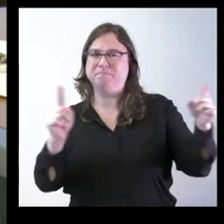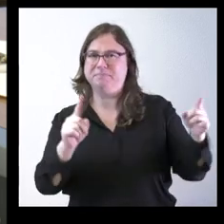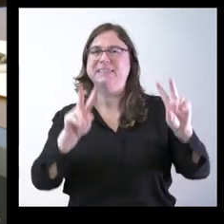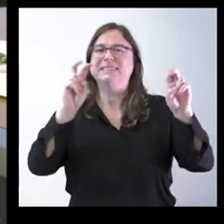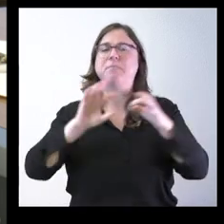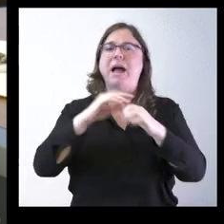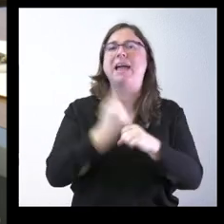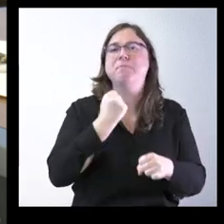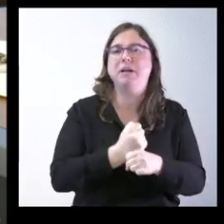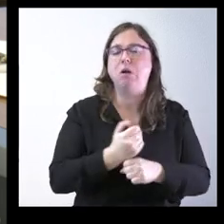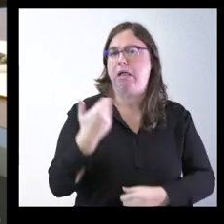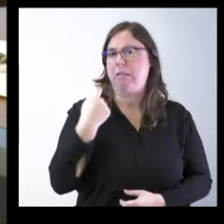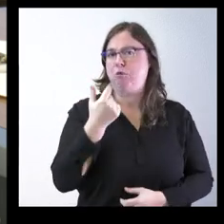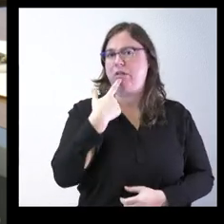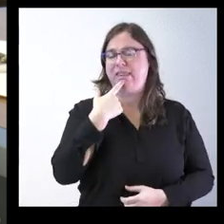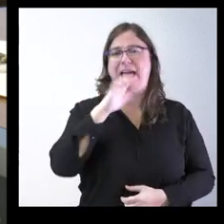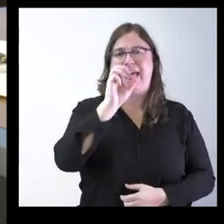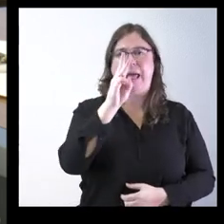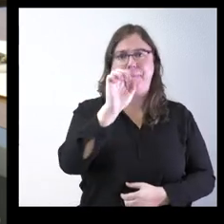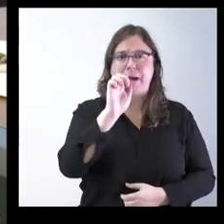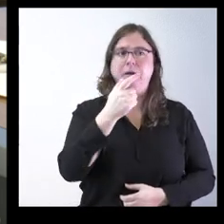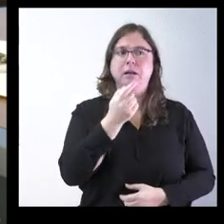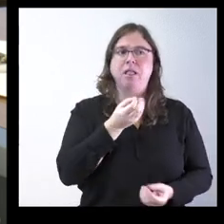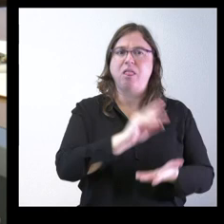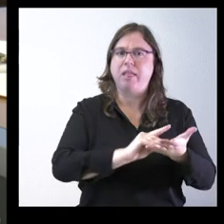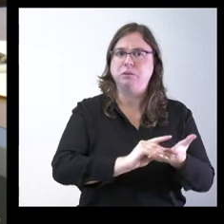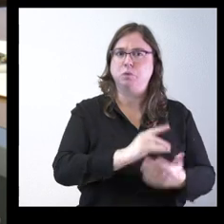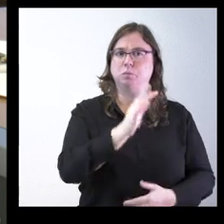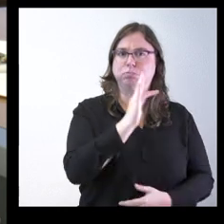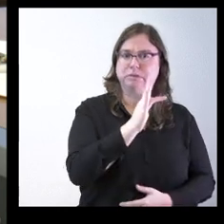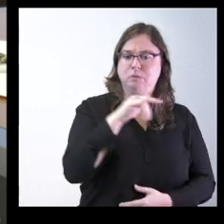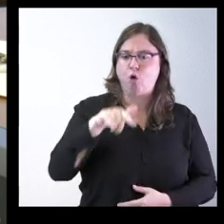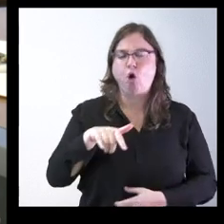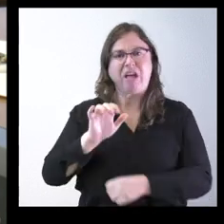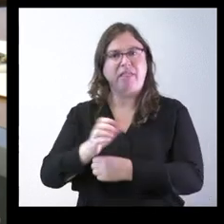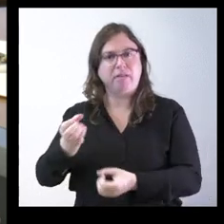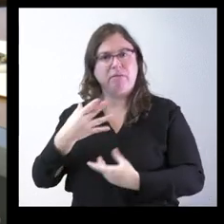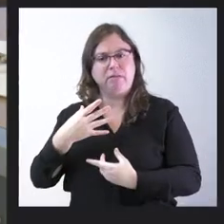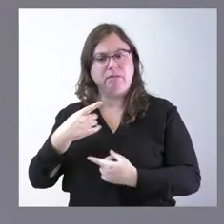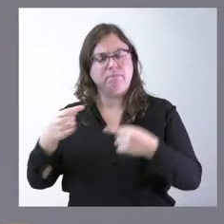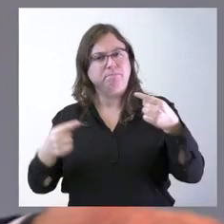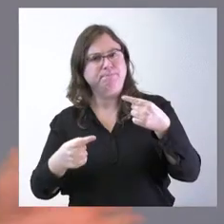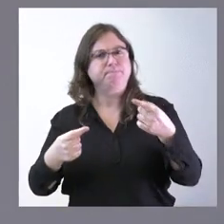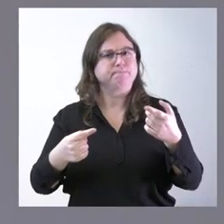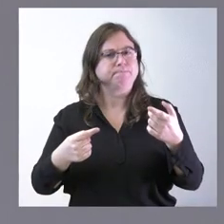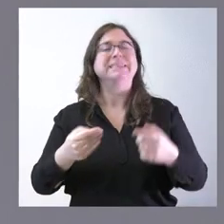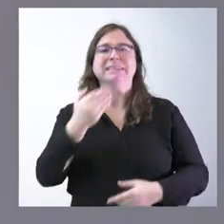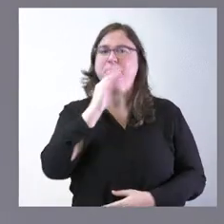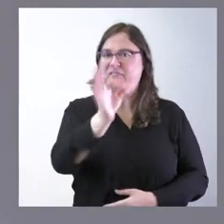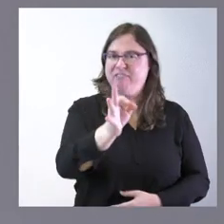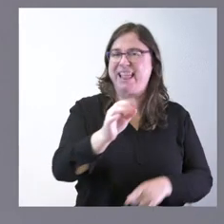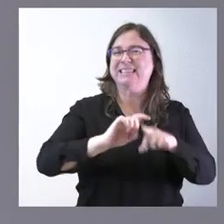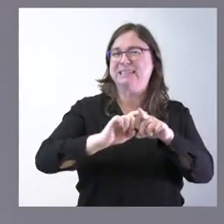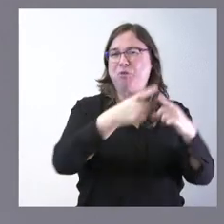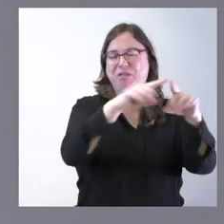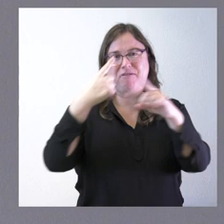conocíamos los datos de la EPA que eran bastante más favorables a los que hemos conocido hoy Sí bueno las metodologías son distintas nunca